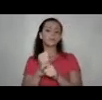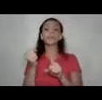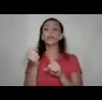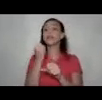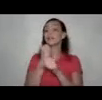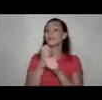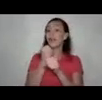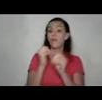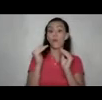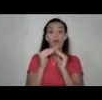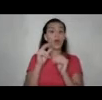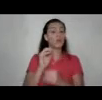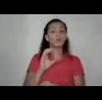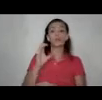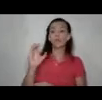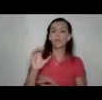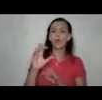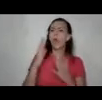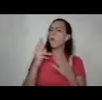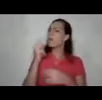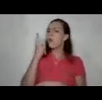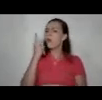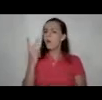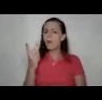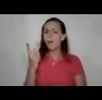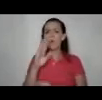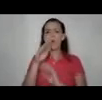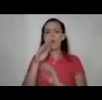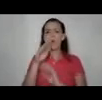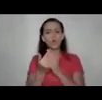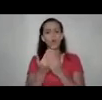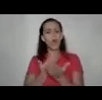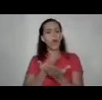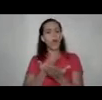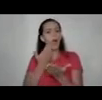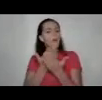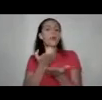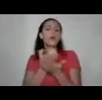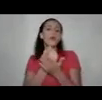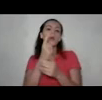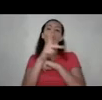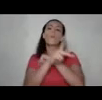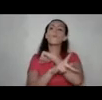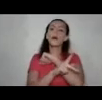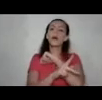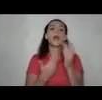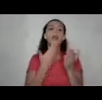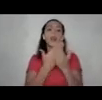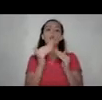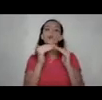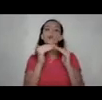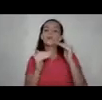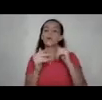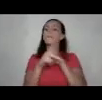no remunerado y el cómo no se visibiliza todo lo que aporta a la economía de un país lo que aporta a la estabilidad de un país